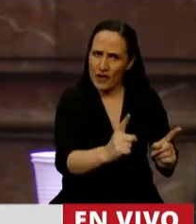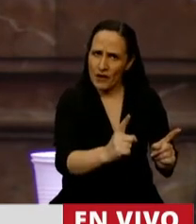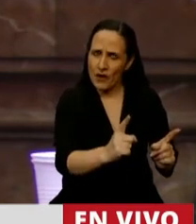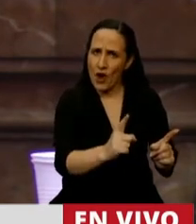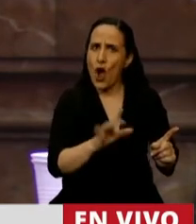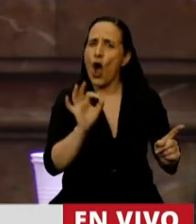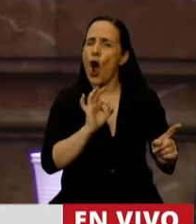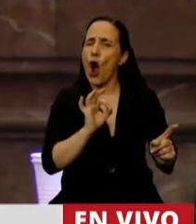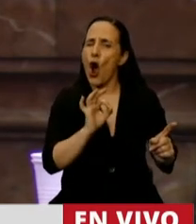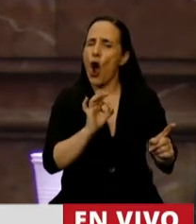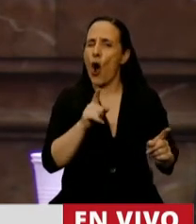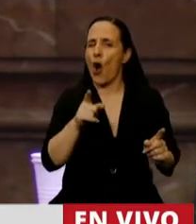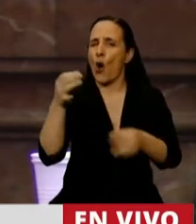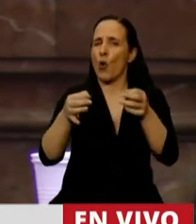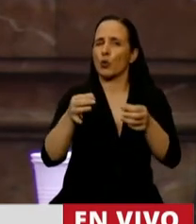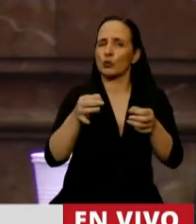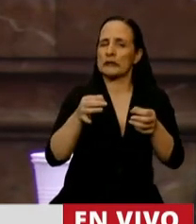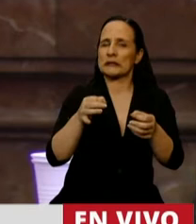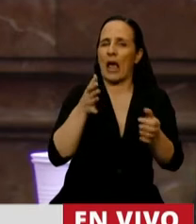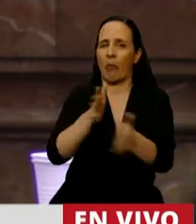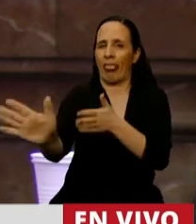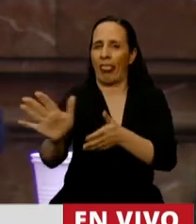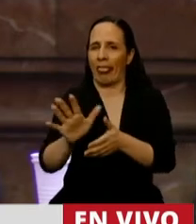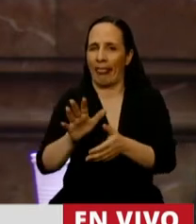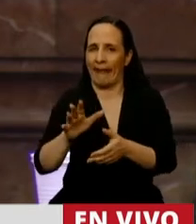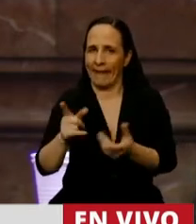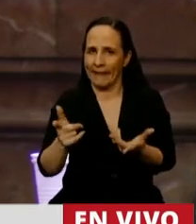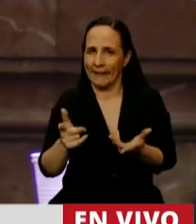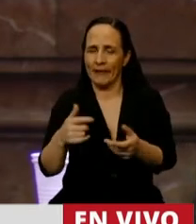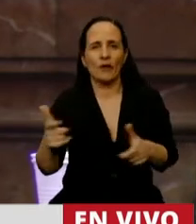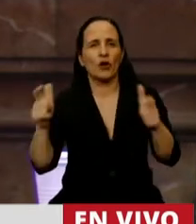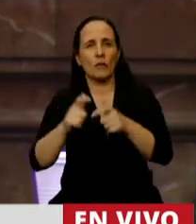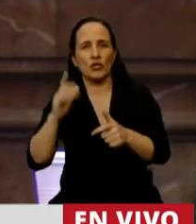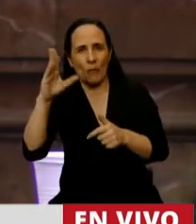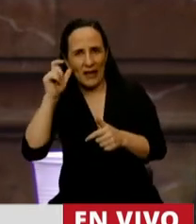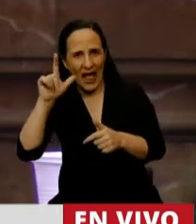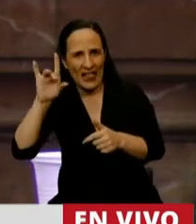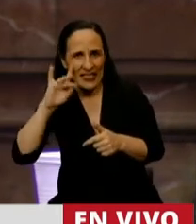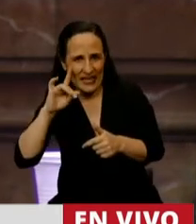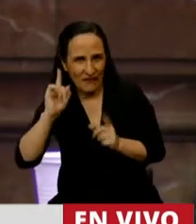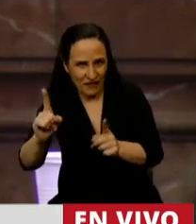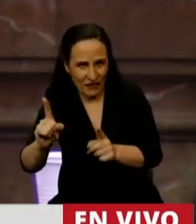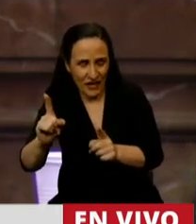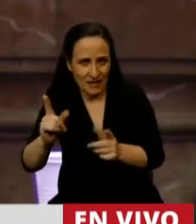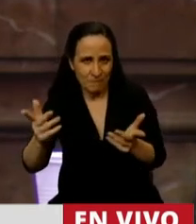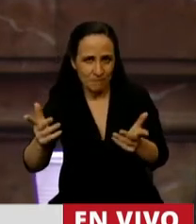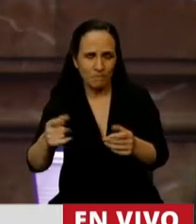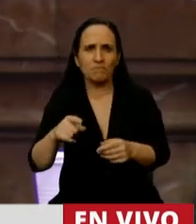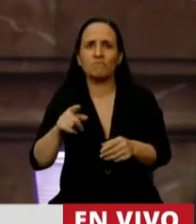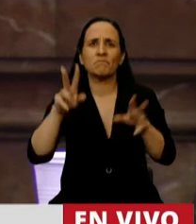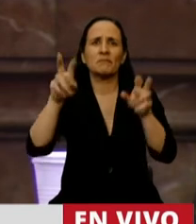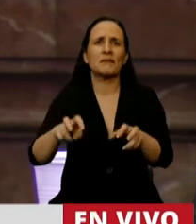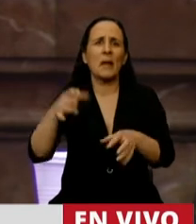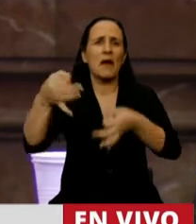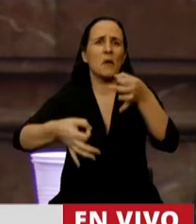¿O vamos a avanzar contra la justicia? ¿Vamos a seguir con la Comisión Beraldi? La agenda judicial de este